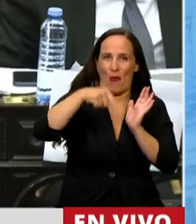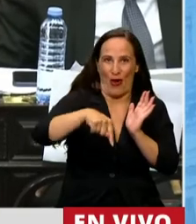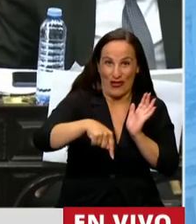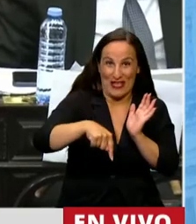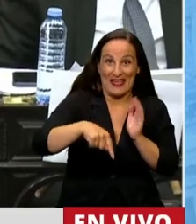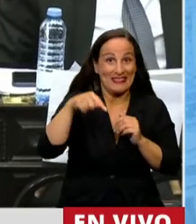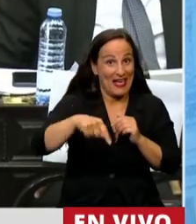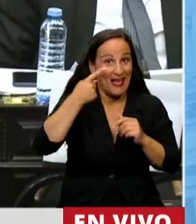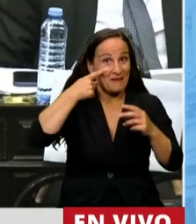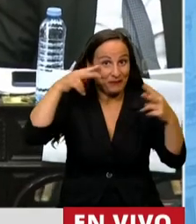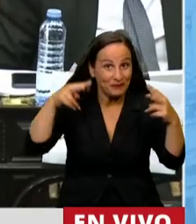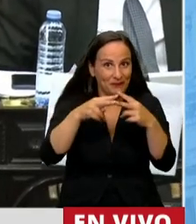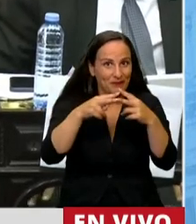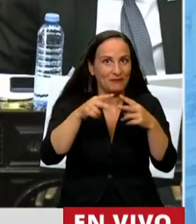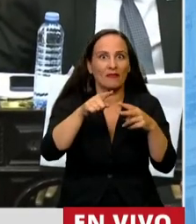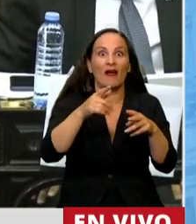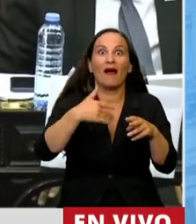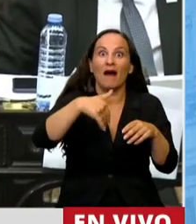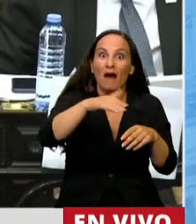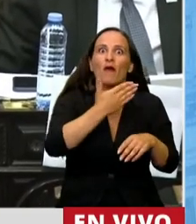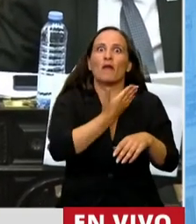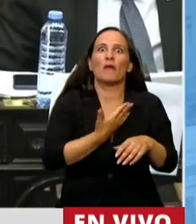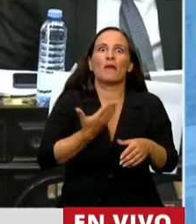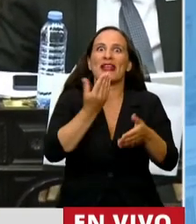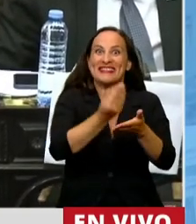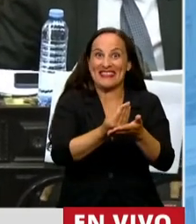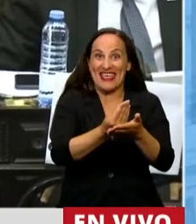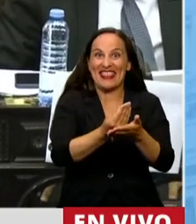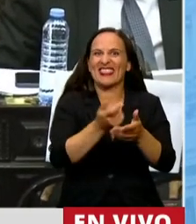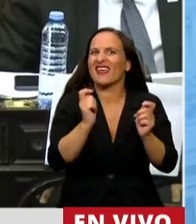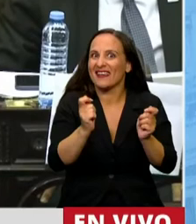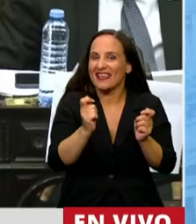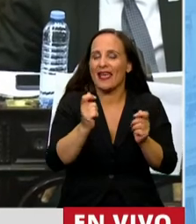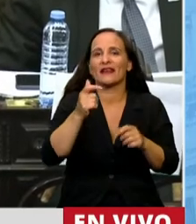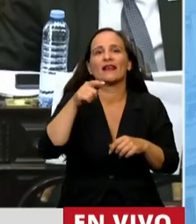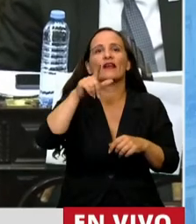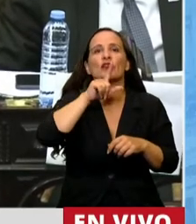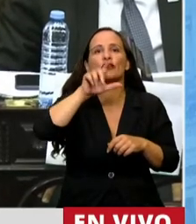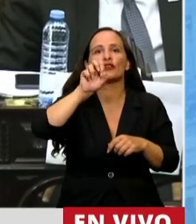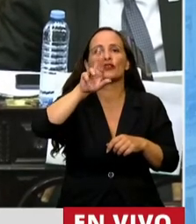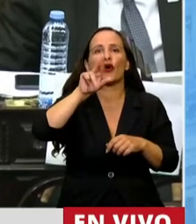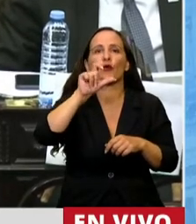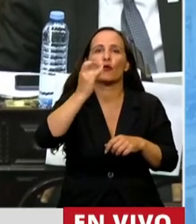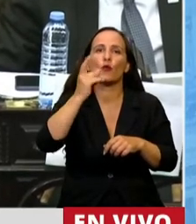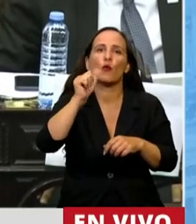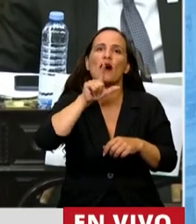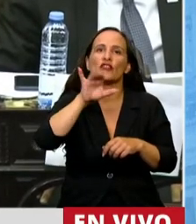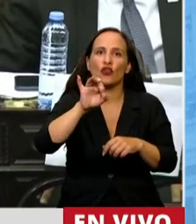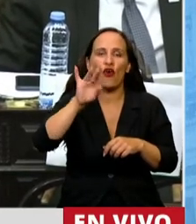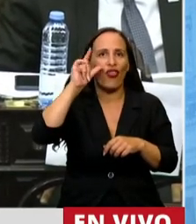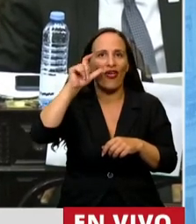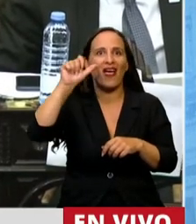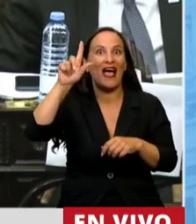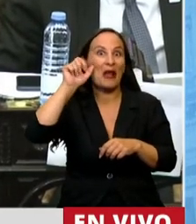conoció al futuro presidente de la República Argentina, doctor Marcelo Torcuato de Albiar, quien la